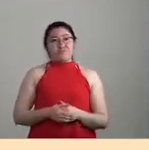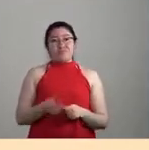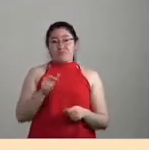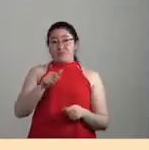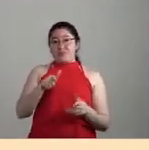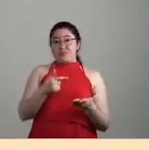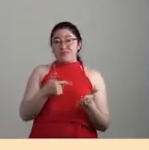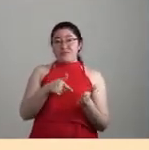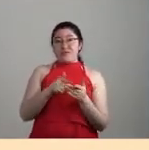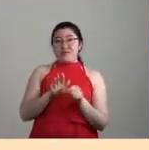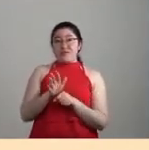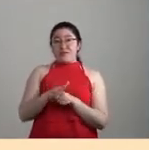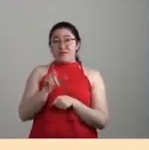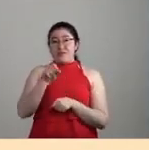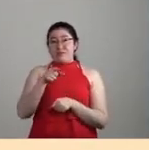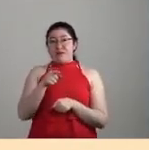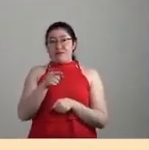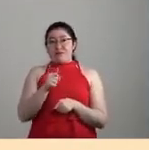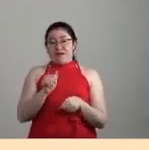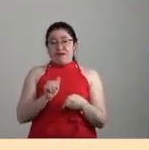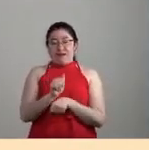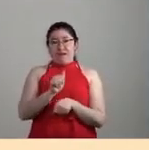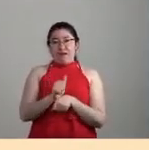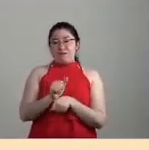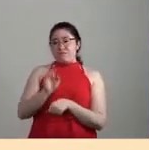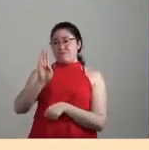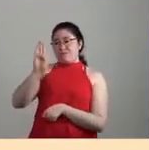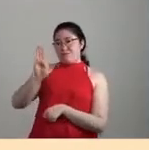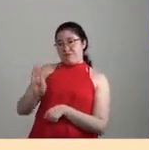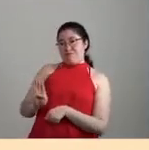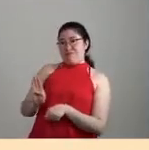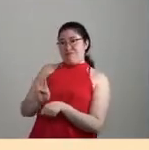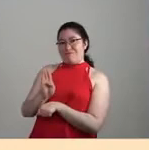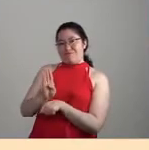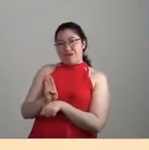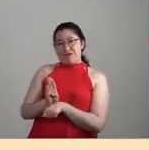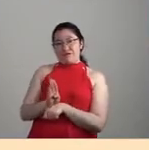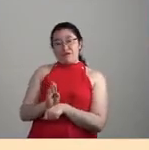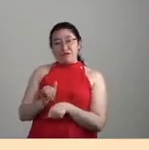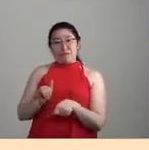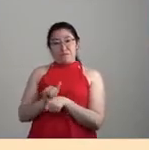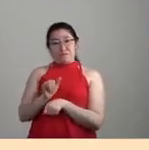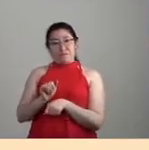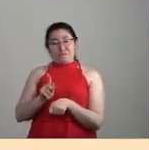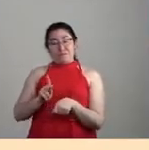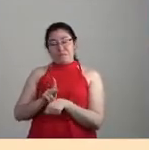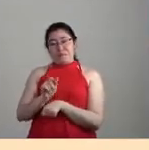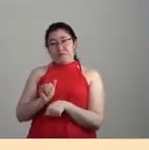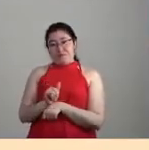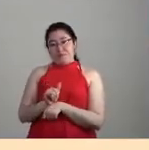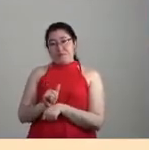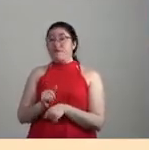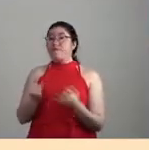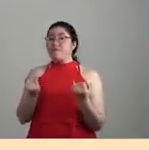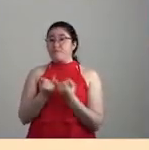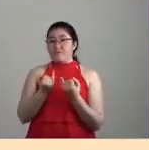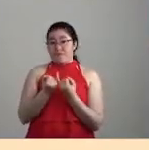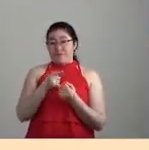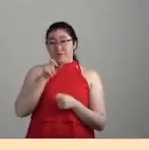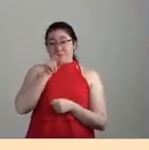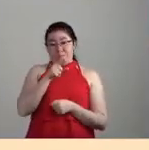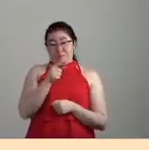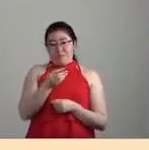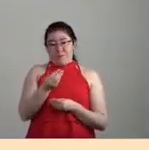soja que se producen fundamentalmente en Argentina, en Brasil, en Paraguay y que esa proteína que sirve para